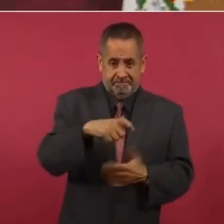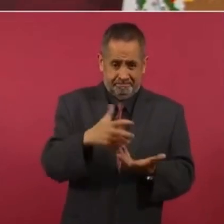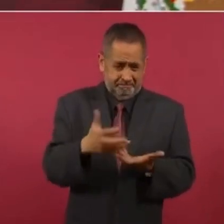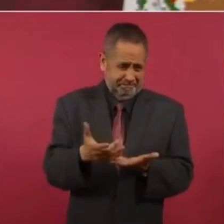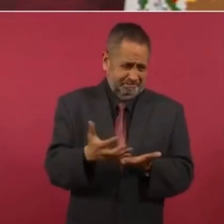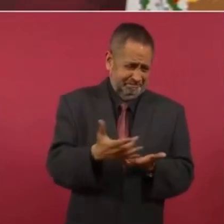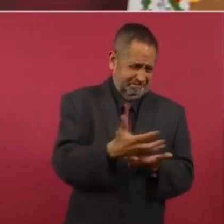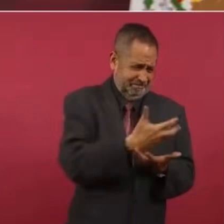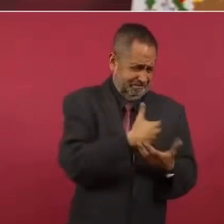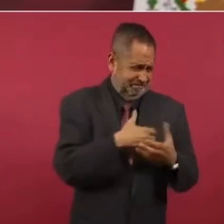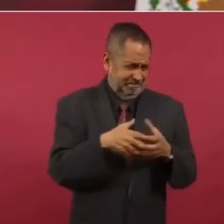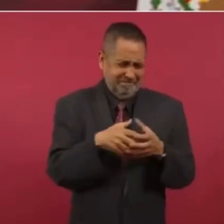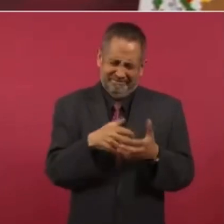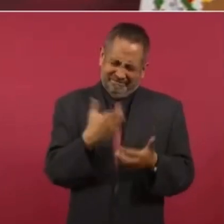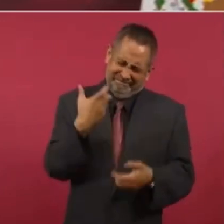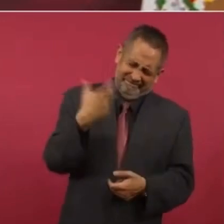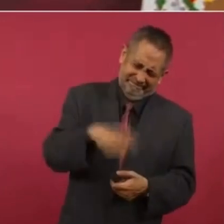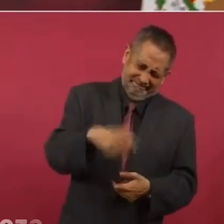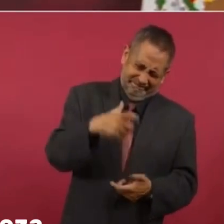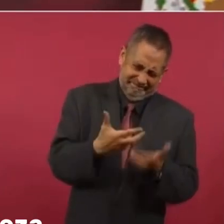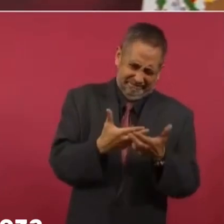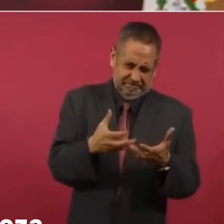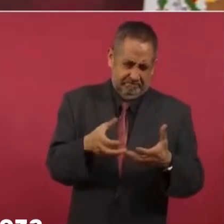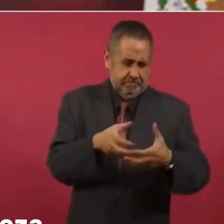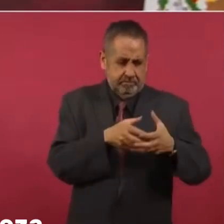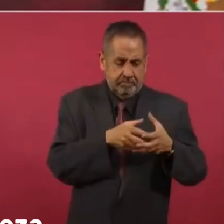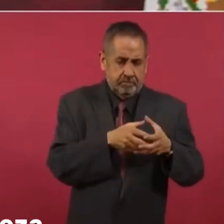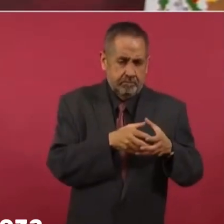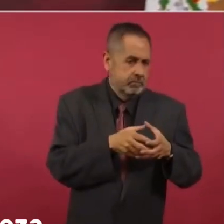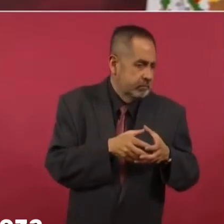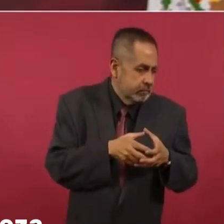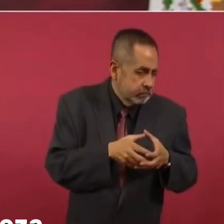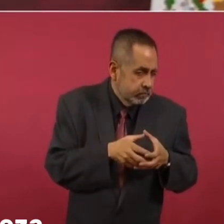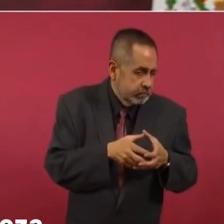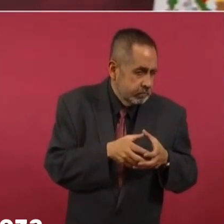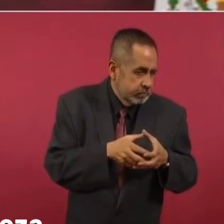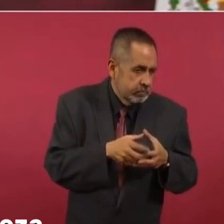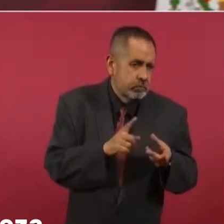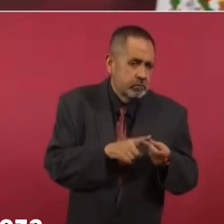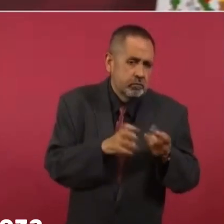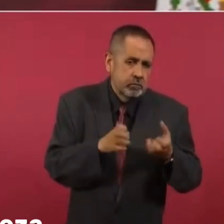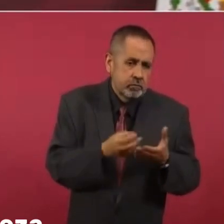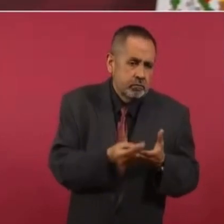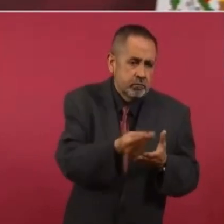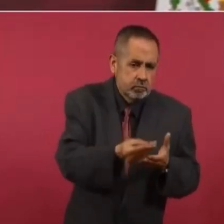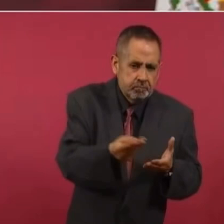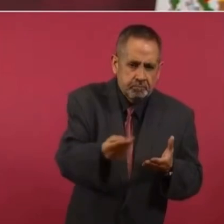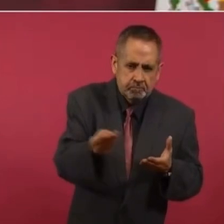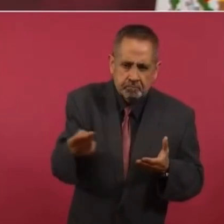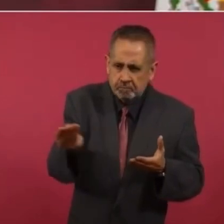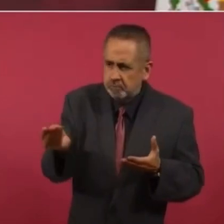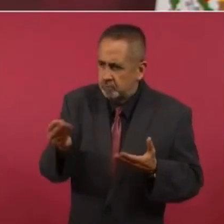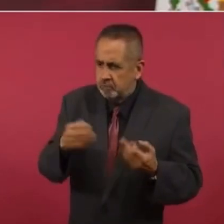que haya riqueza, pero no necesariamente distribución de riqueza.